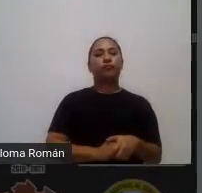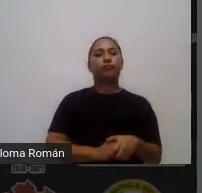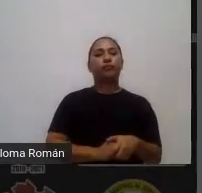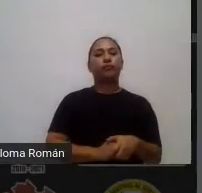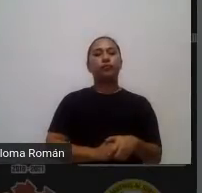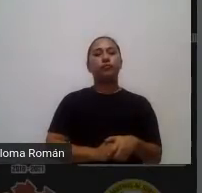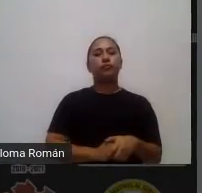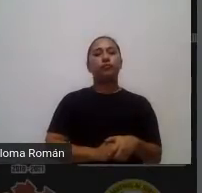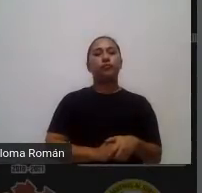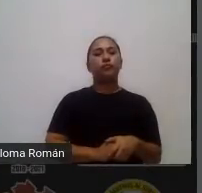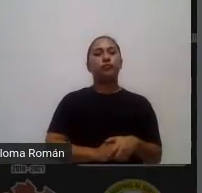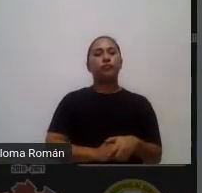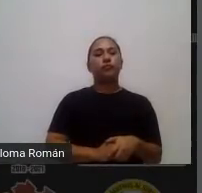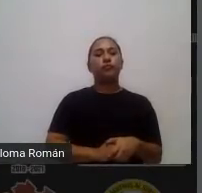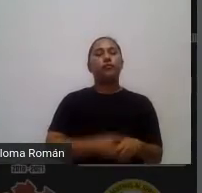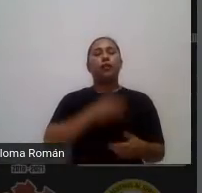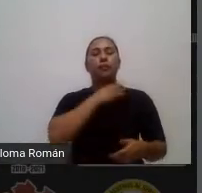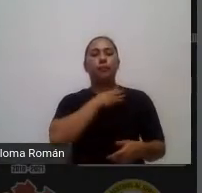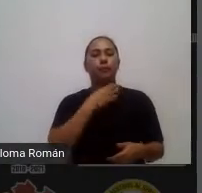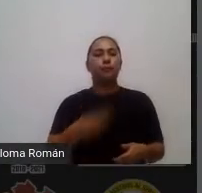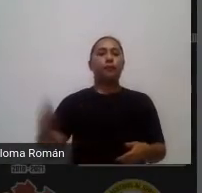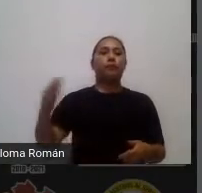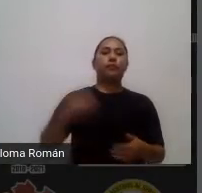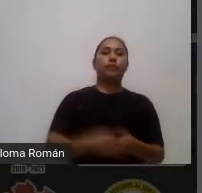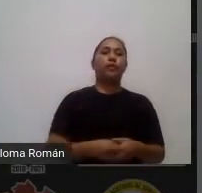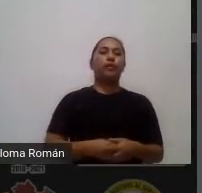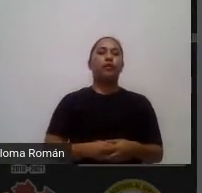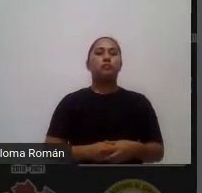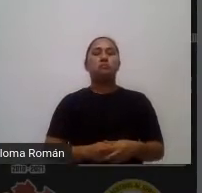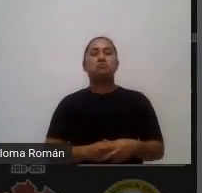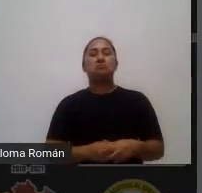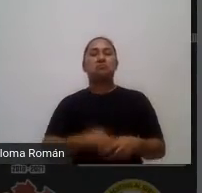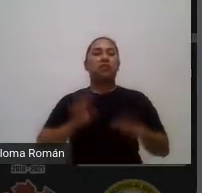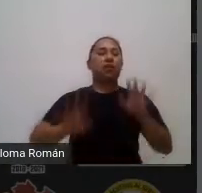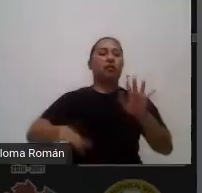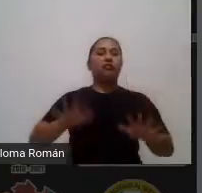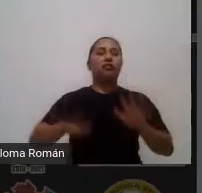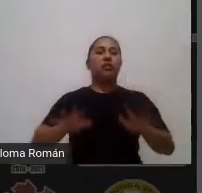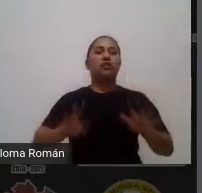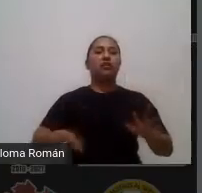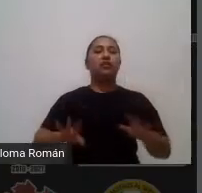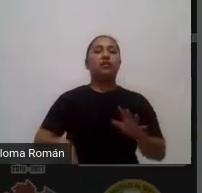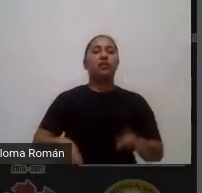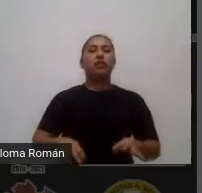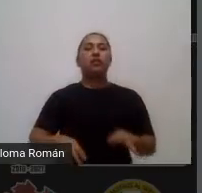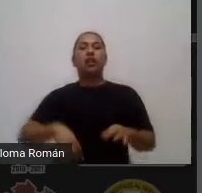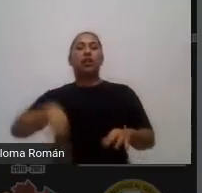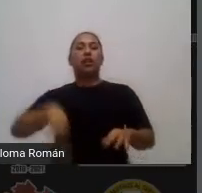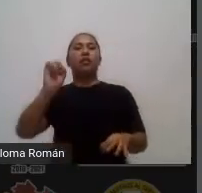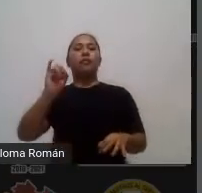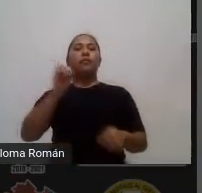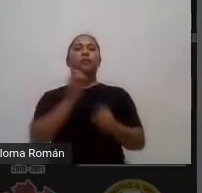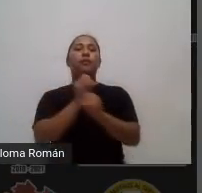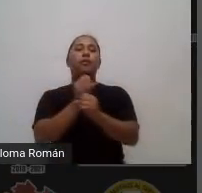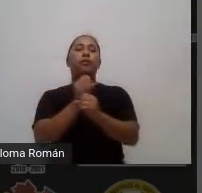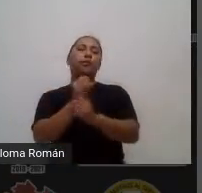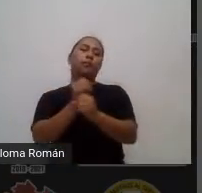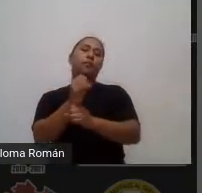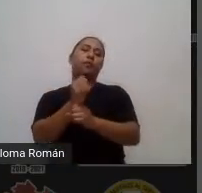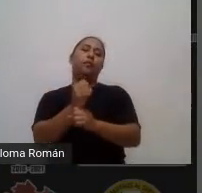bueno aquí hay algunas fuentes de información y con esta breve síntesis